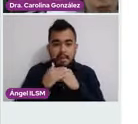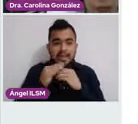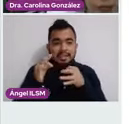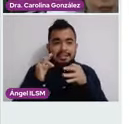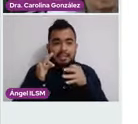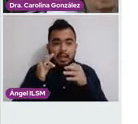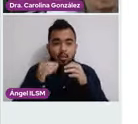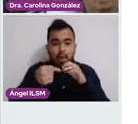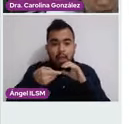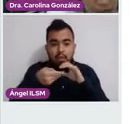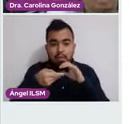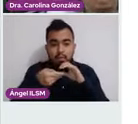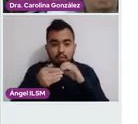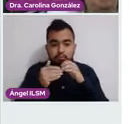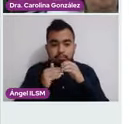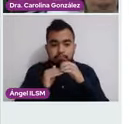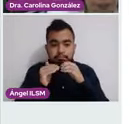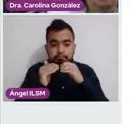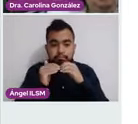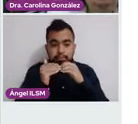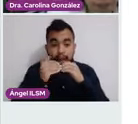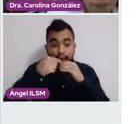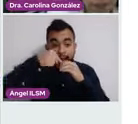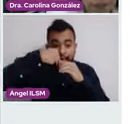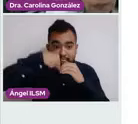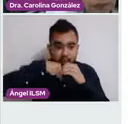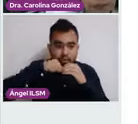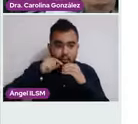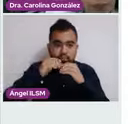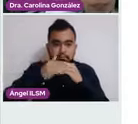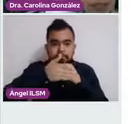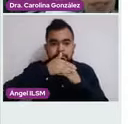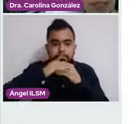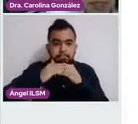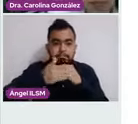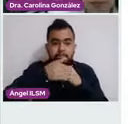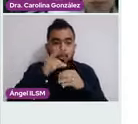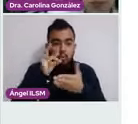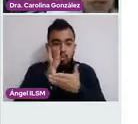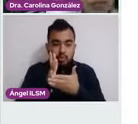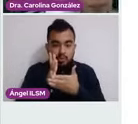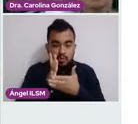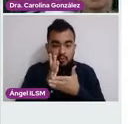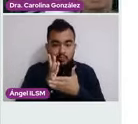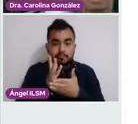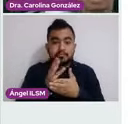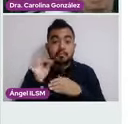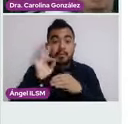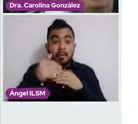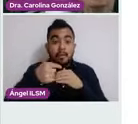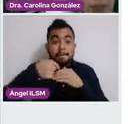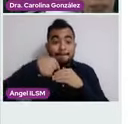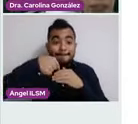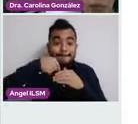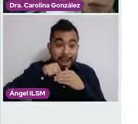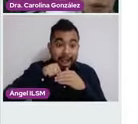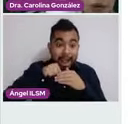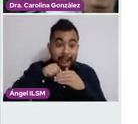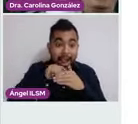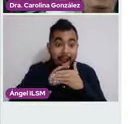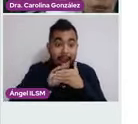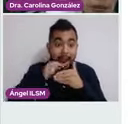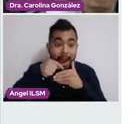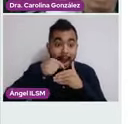Solo se va a encontrar a nivel superficial. Siguiente. Si ya se rebasó esta membrana, podemos tener